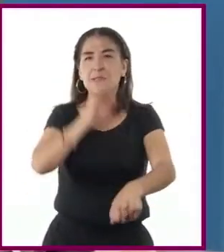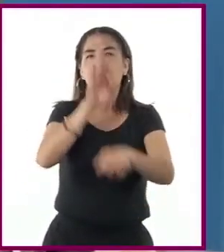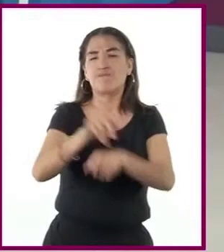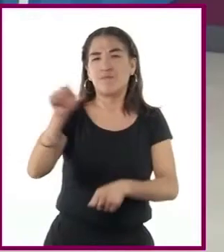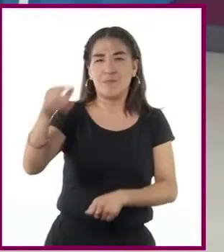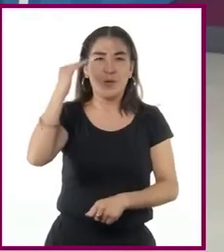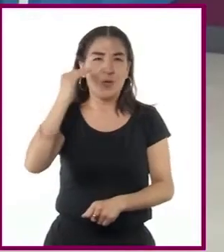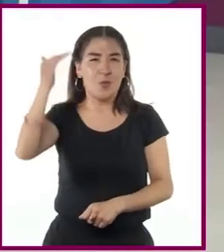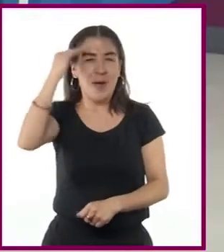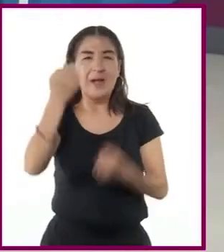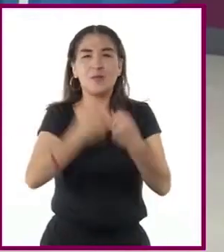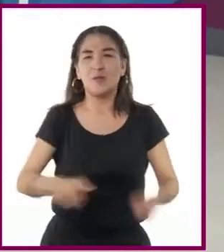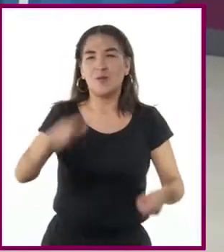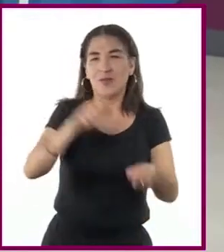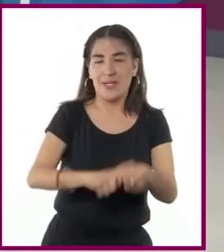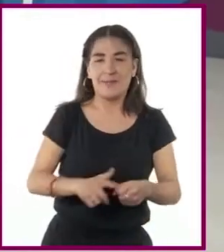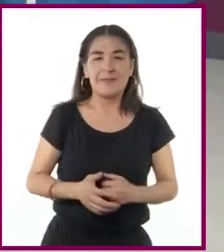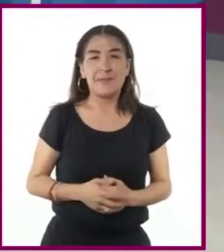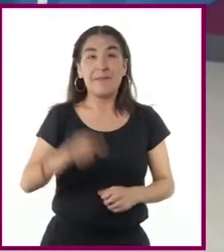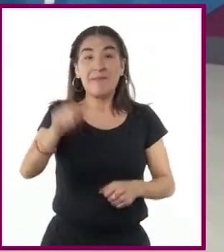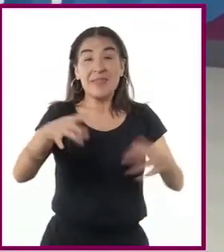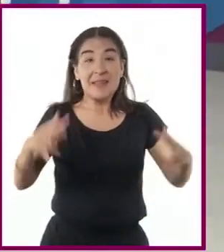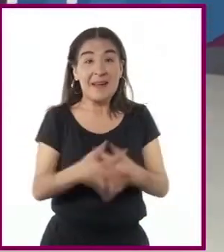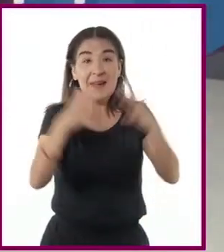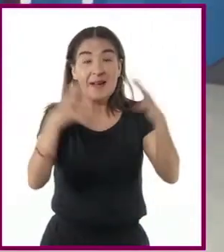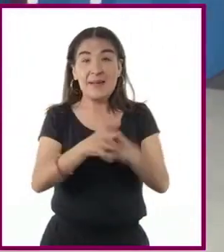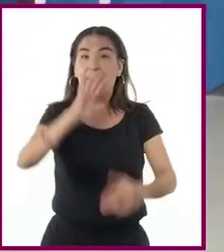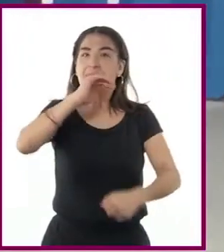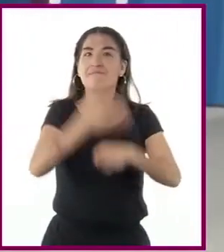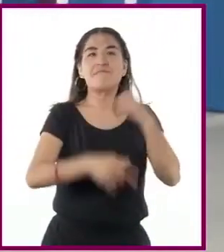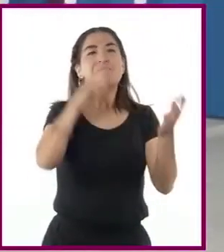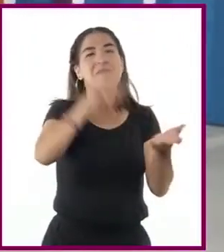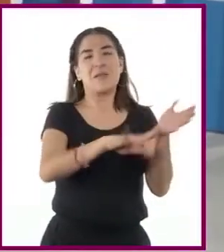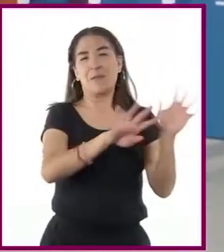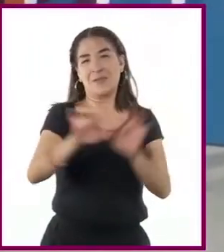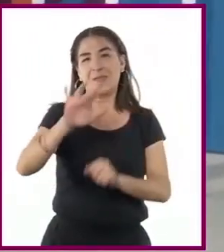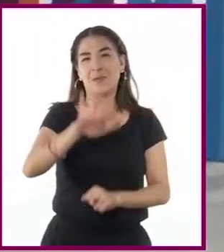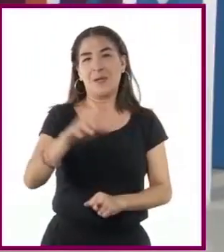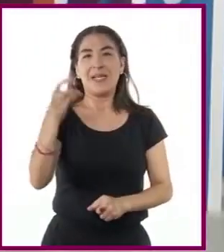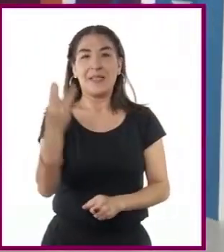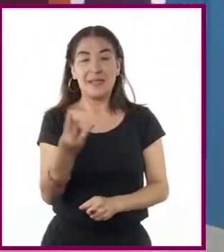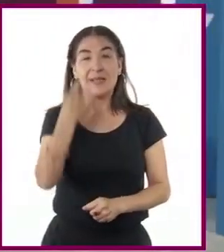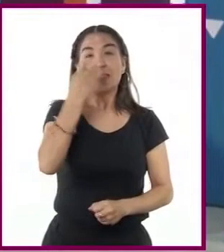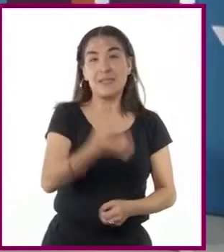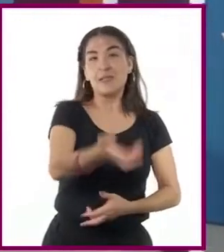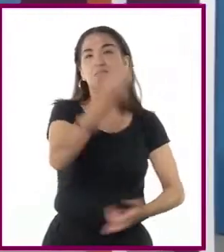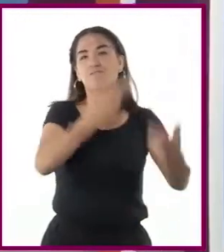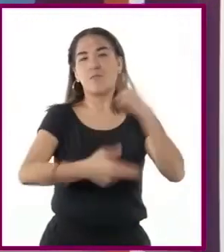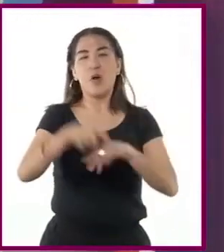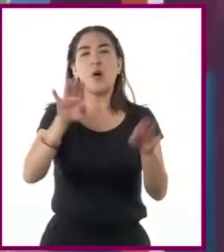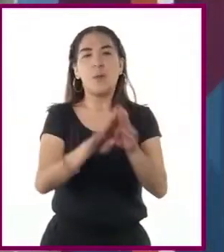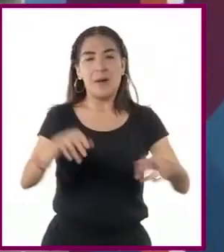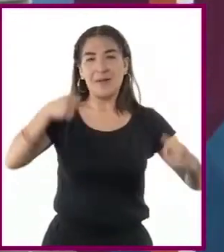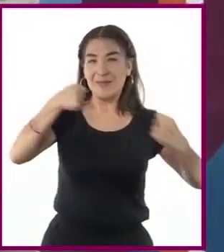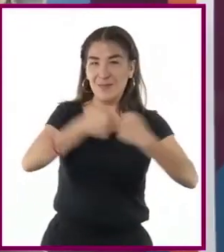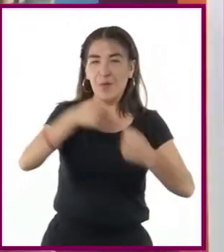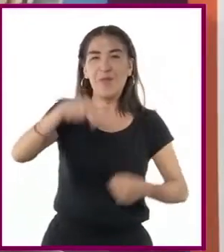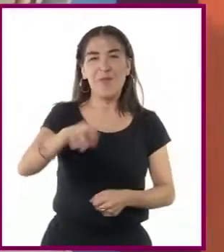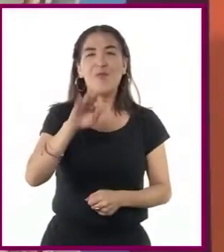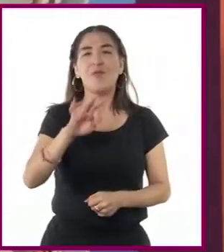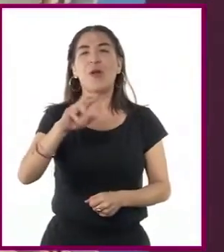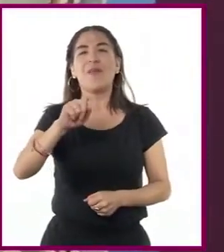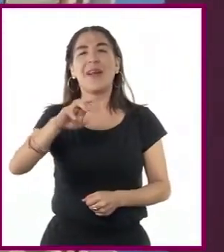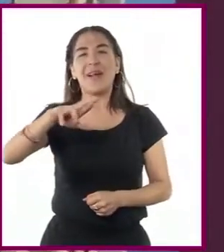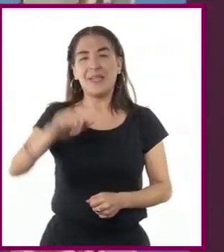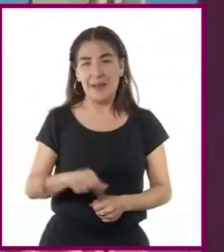Socialista. Finalmente, la guerra terminó en 1953, regresando a las fronteras previas al estallido del conflicto,